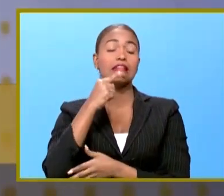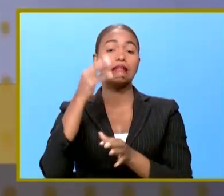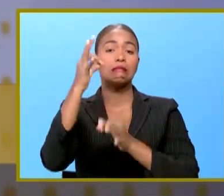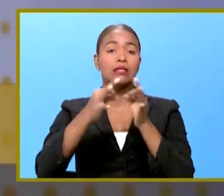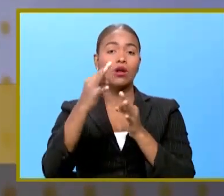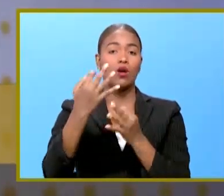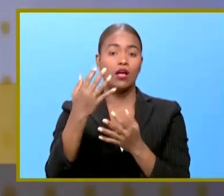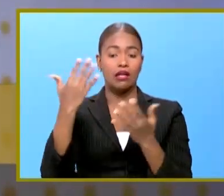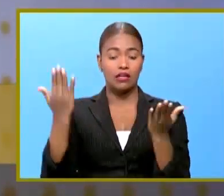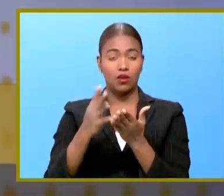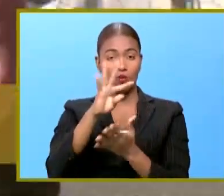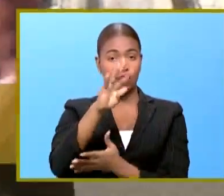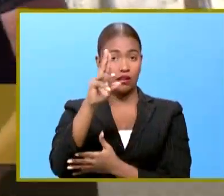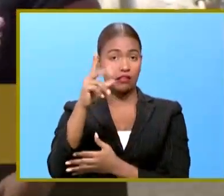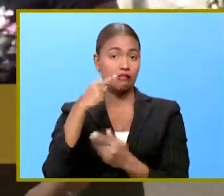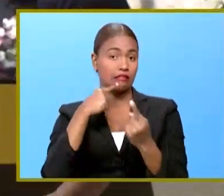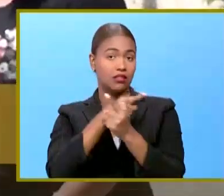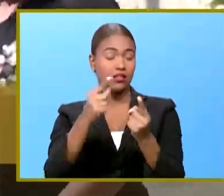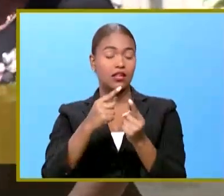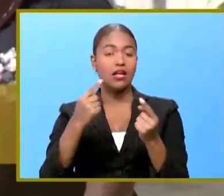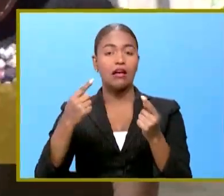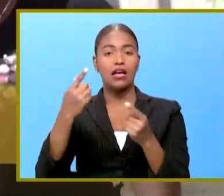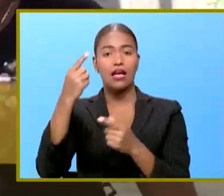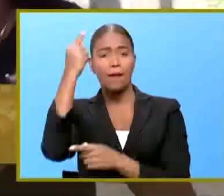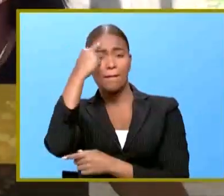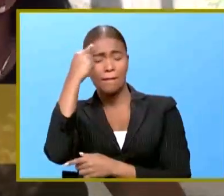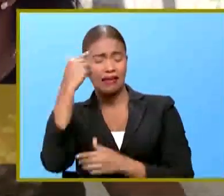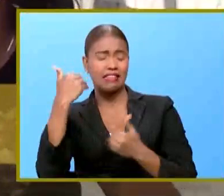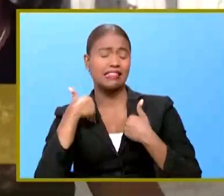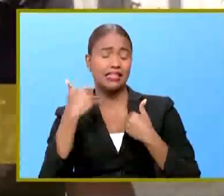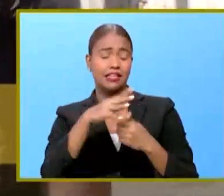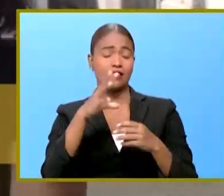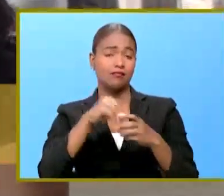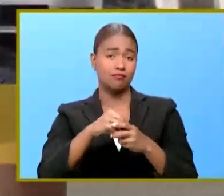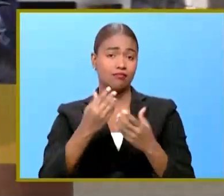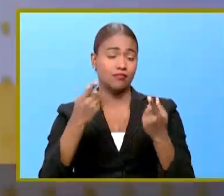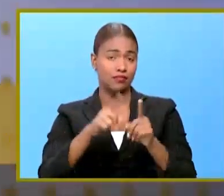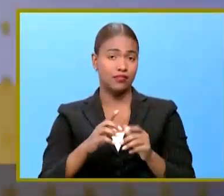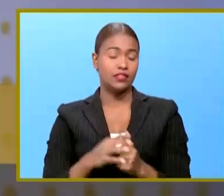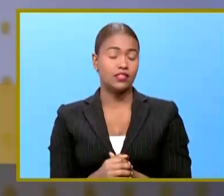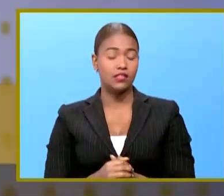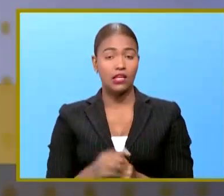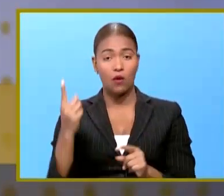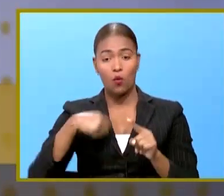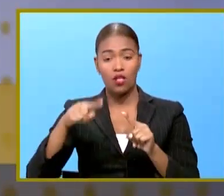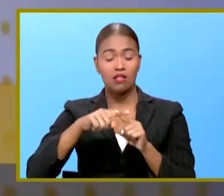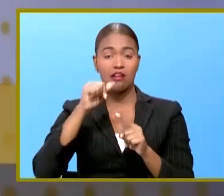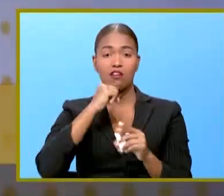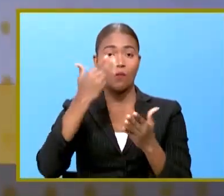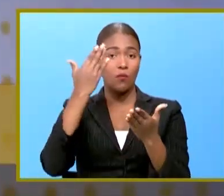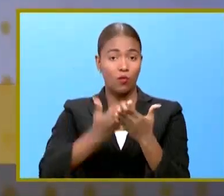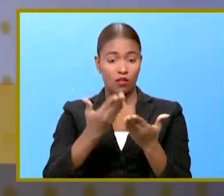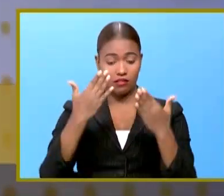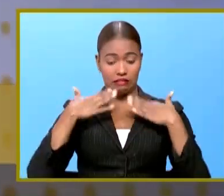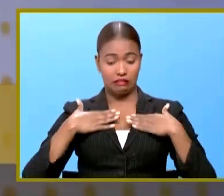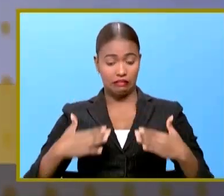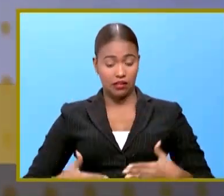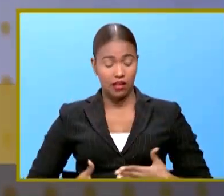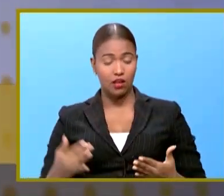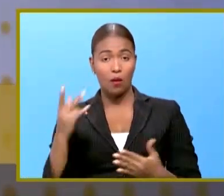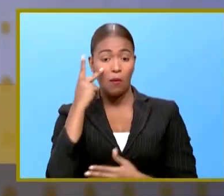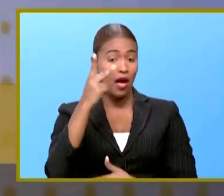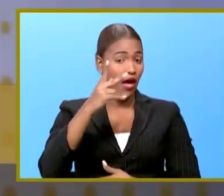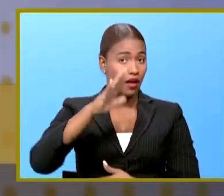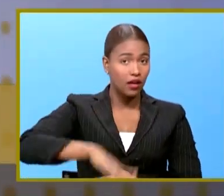4R de noticias las secuelas que deja el terrible hecho cuando no se puede evidenciar el cuerpo cuando además